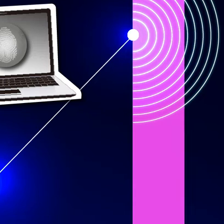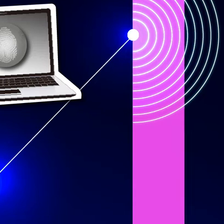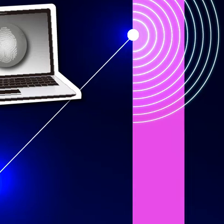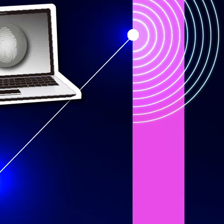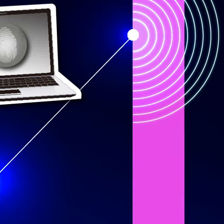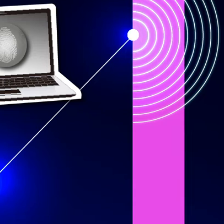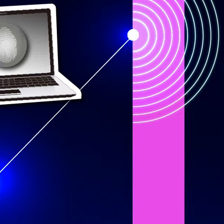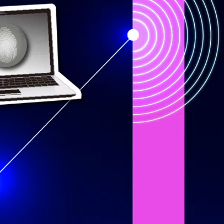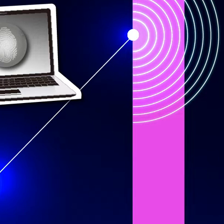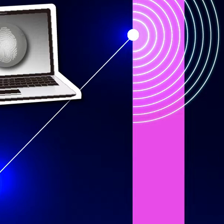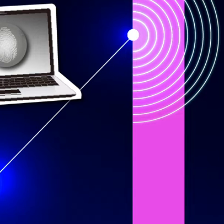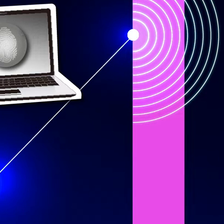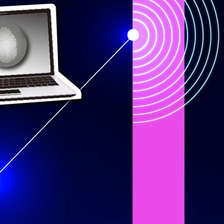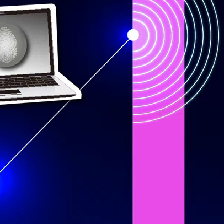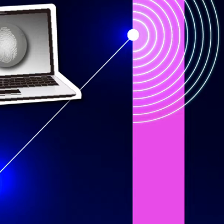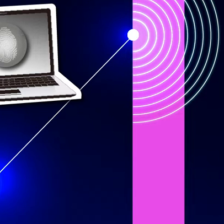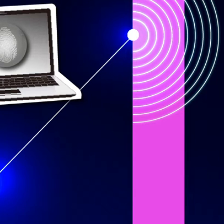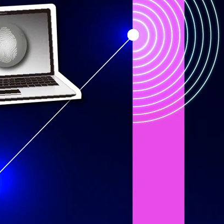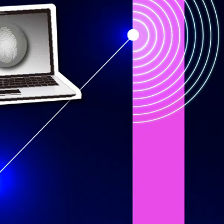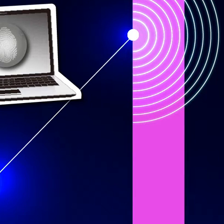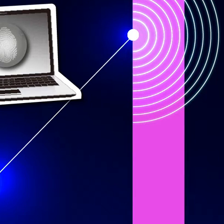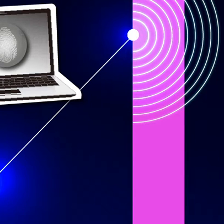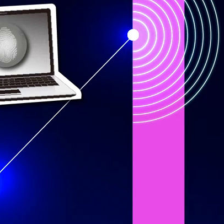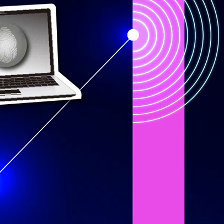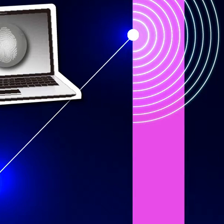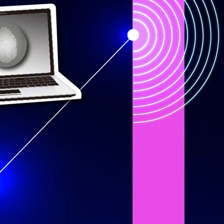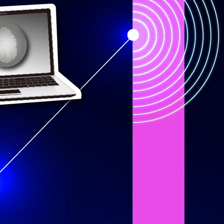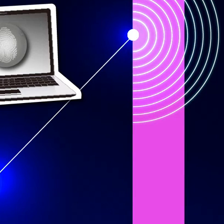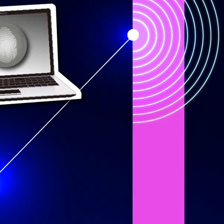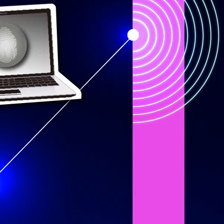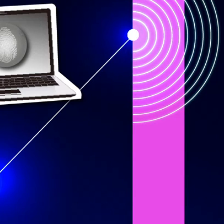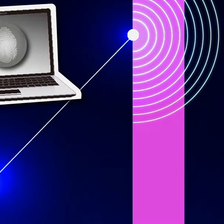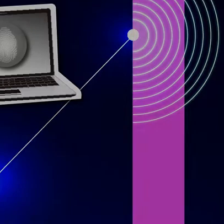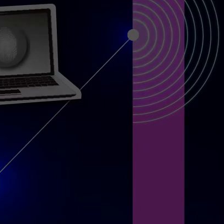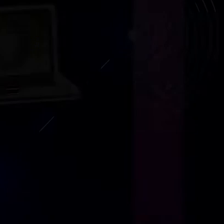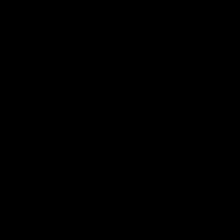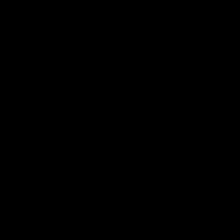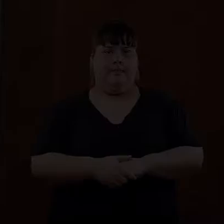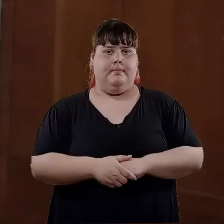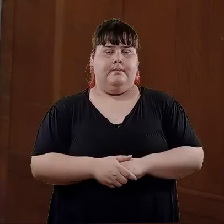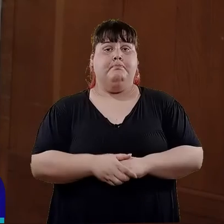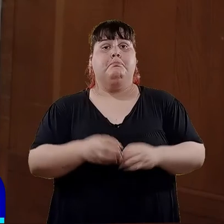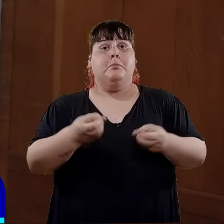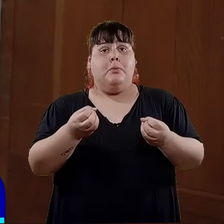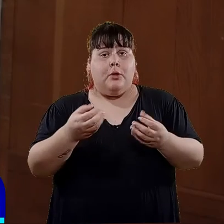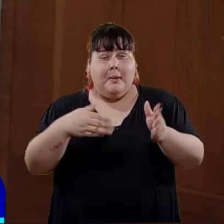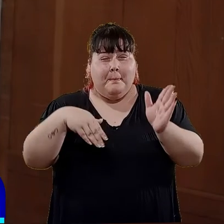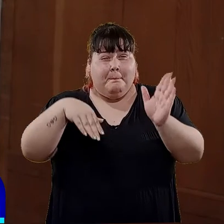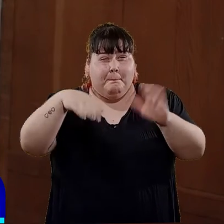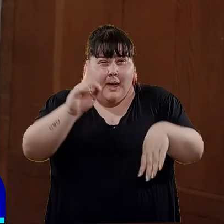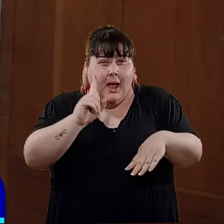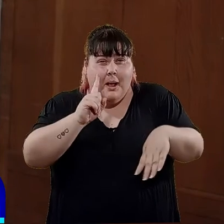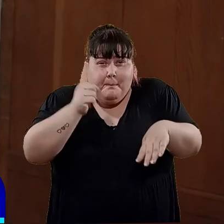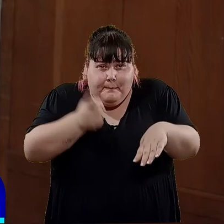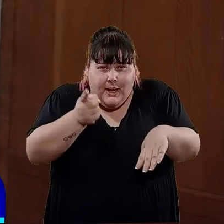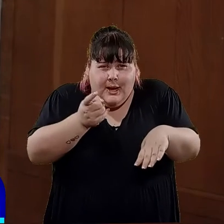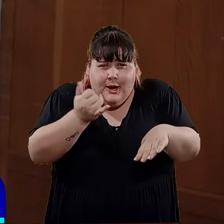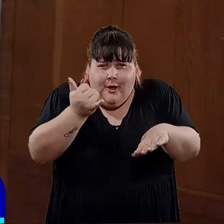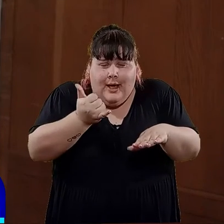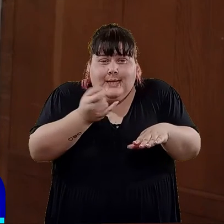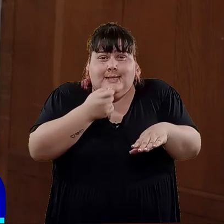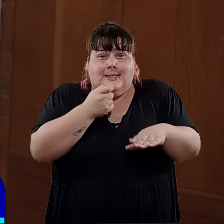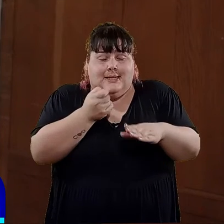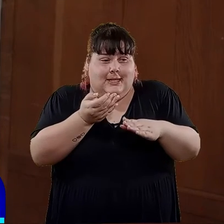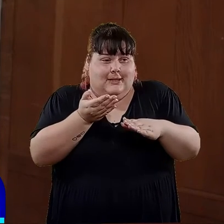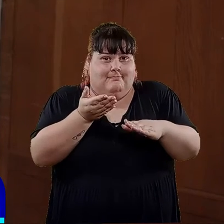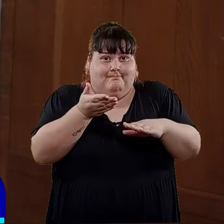¿Qué son los que Bueno, los principales riesgos que corremos